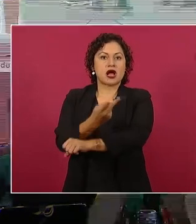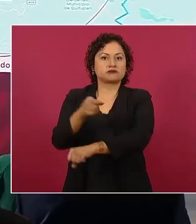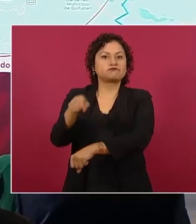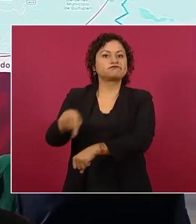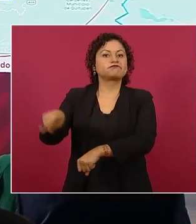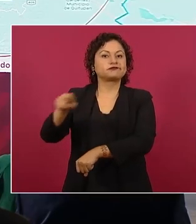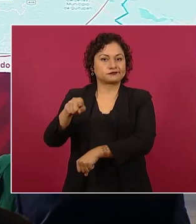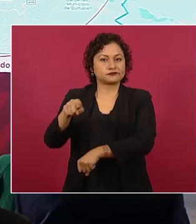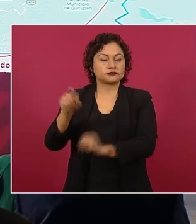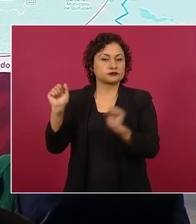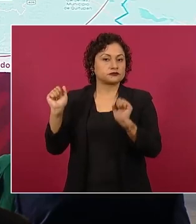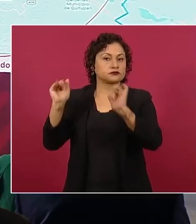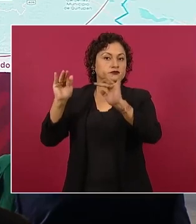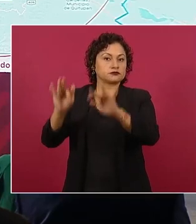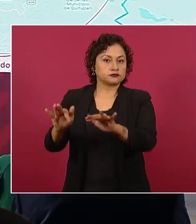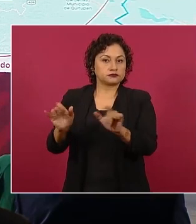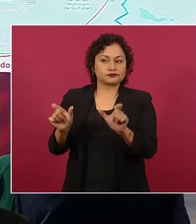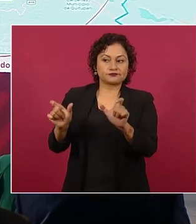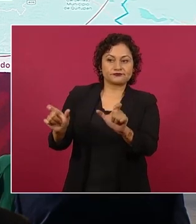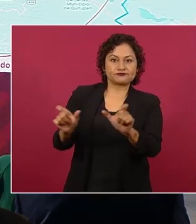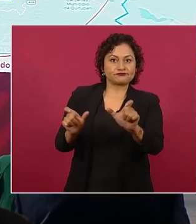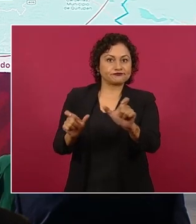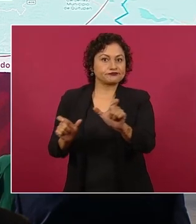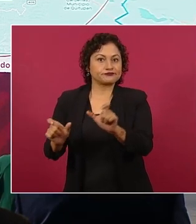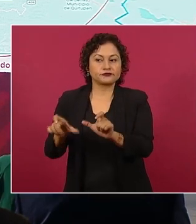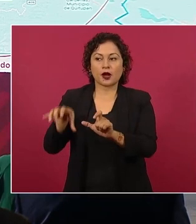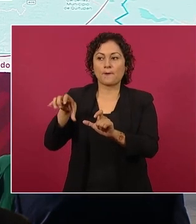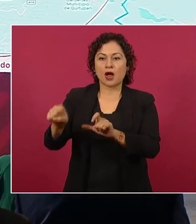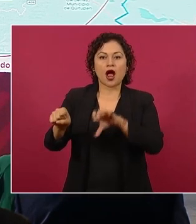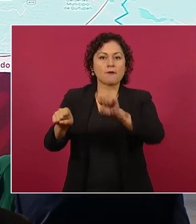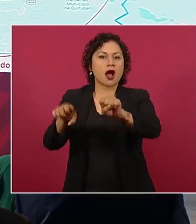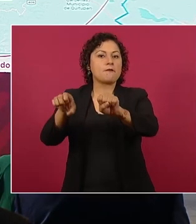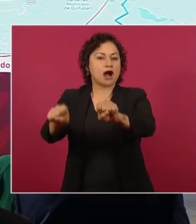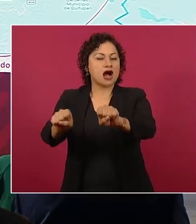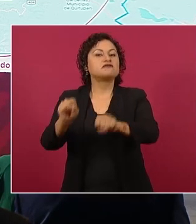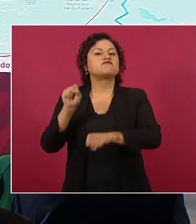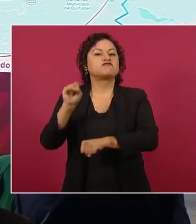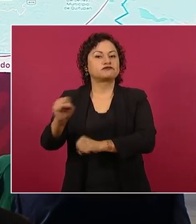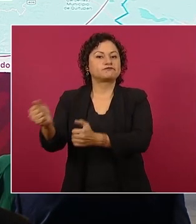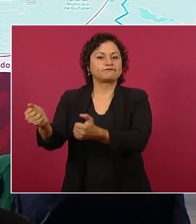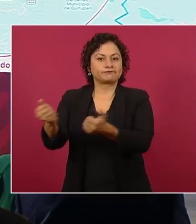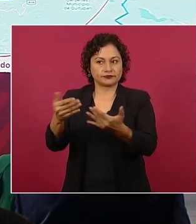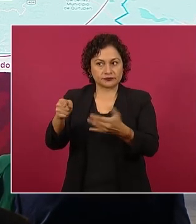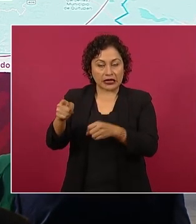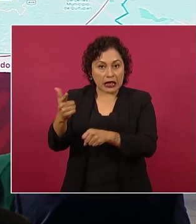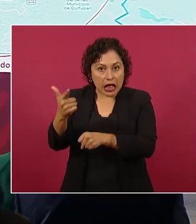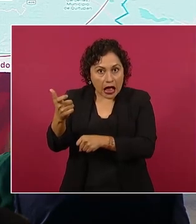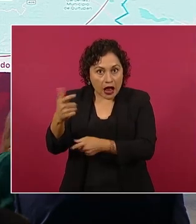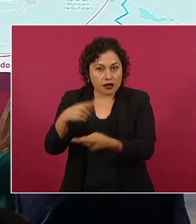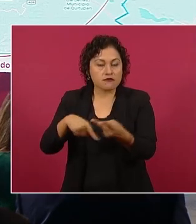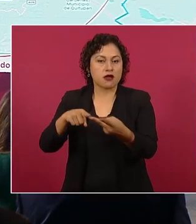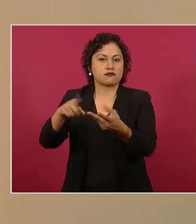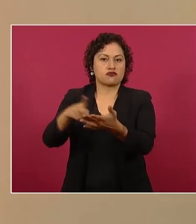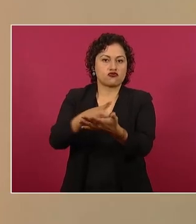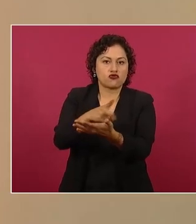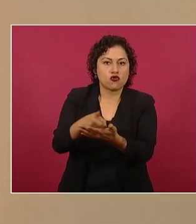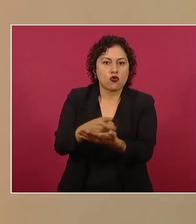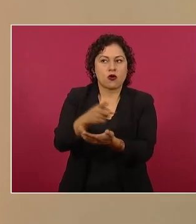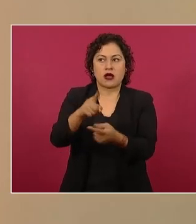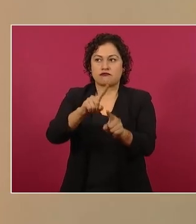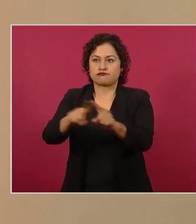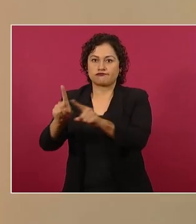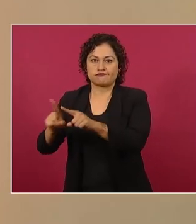llevado a cabo, han habido detenciones y aseguramientos de armas, drogas, explosivos y detenciones de sujetos